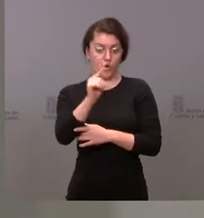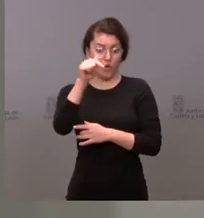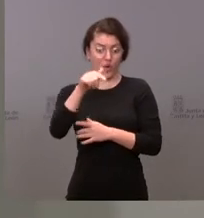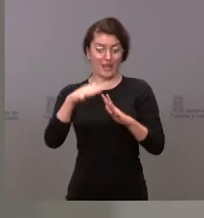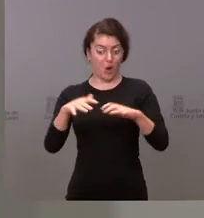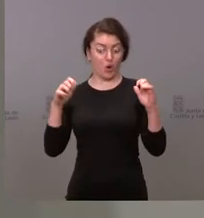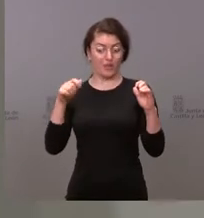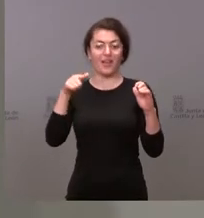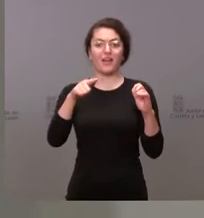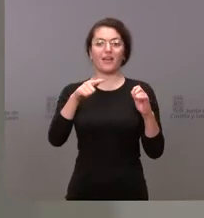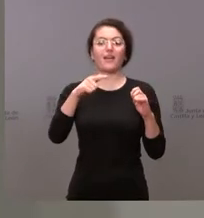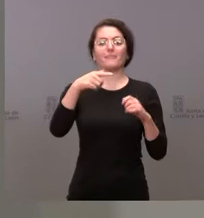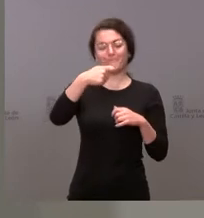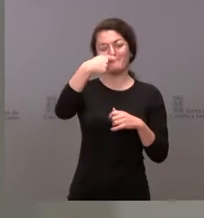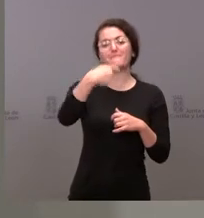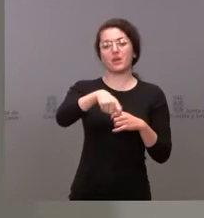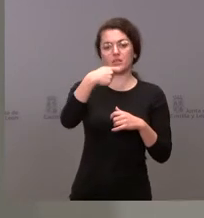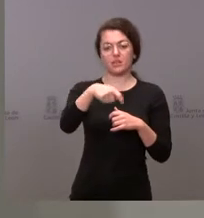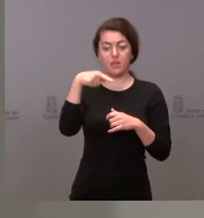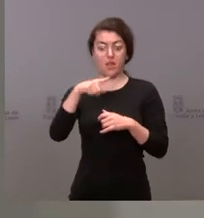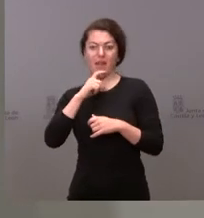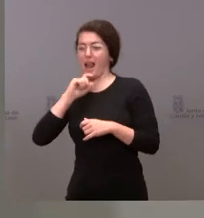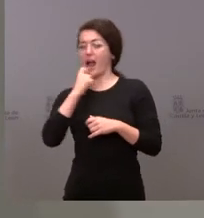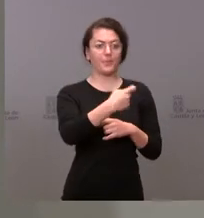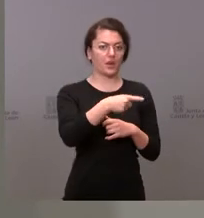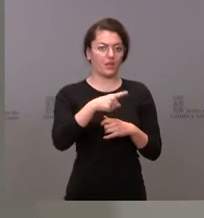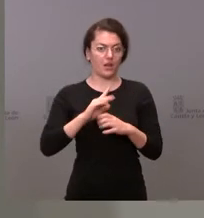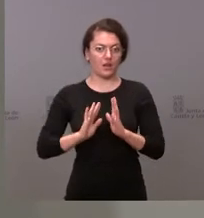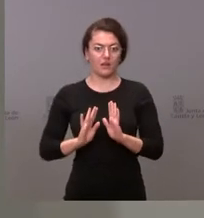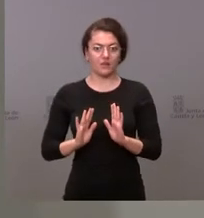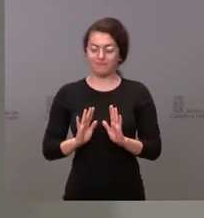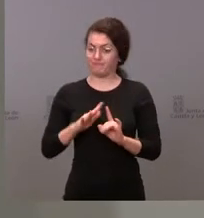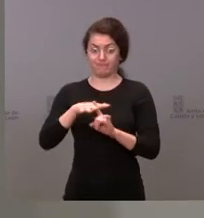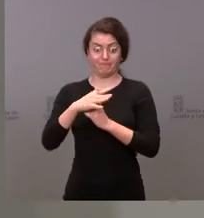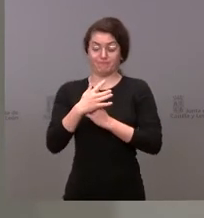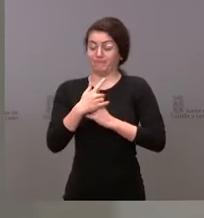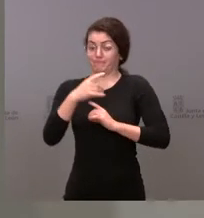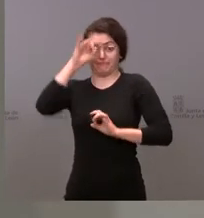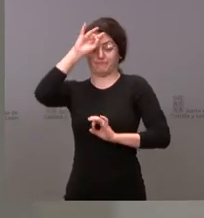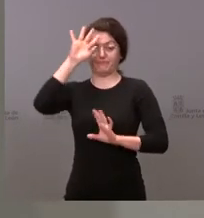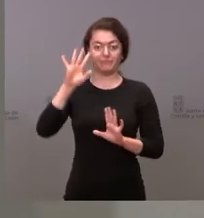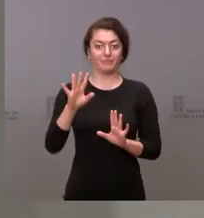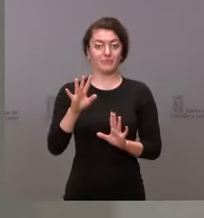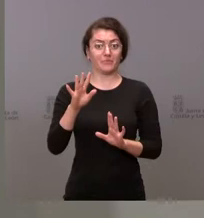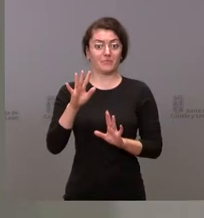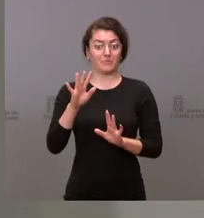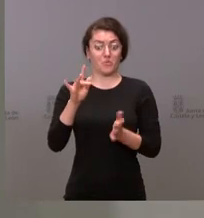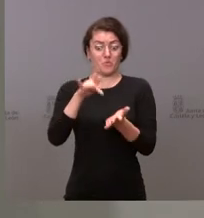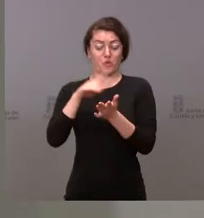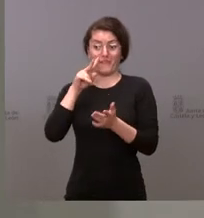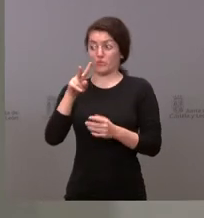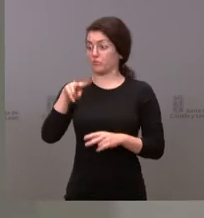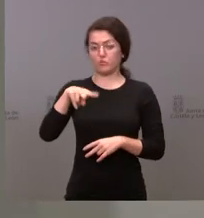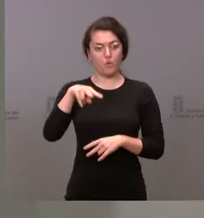al presidente de las Cortes. Es una cosa inaudita. Yo nunca lo he visto en mi vida parlamentaria